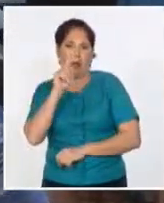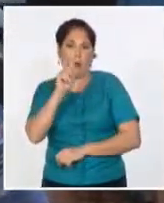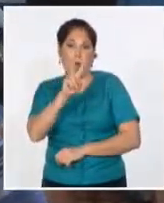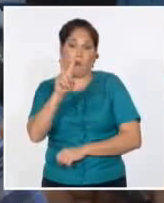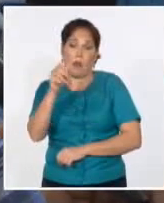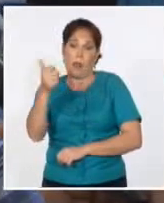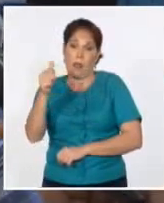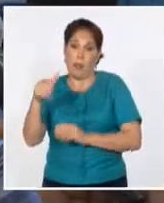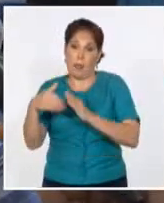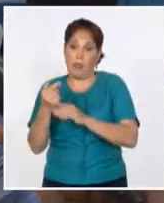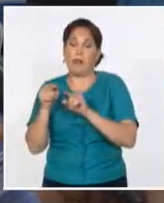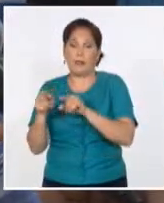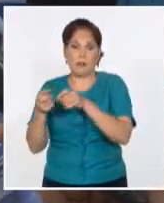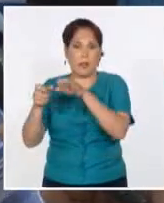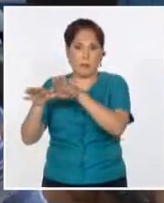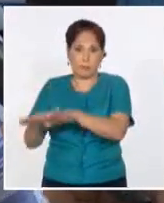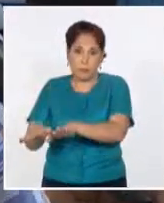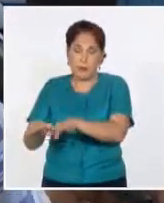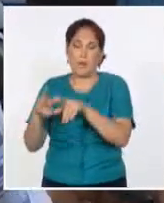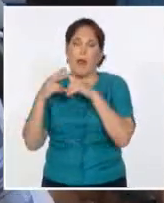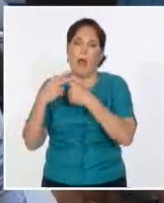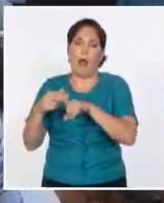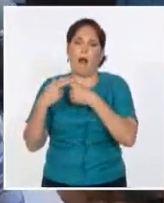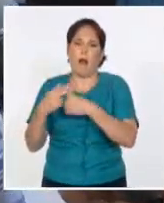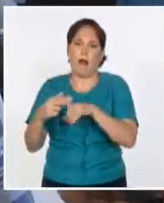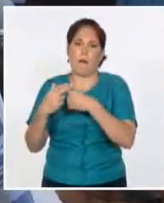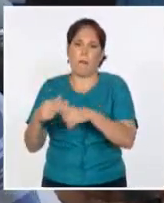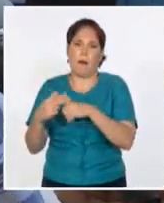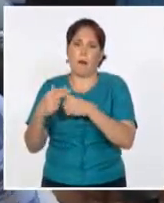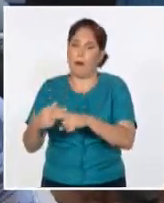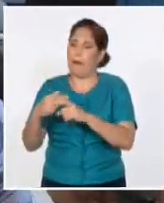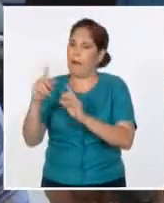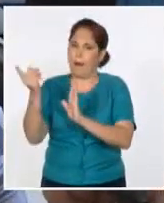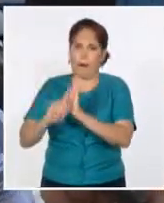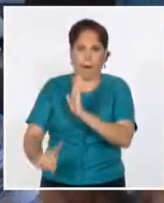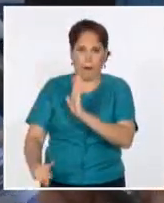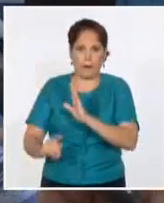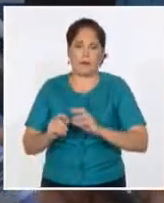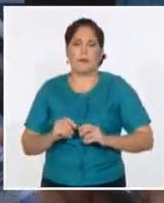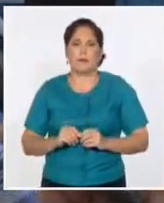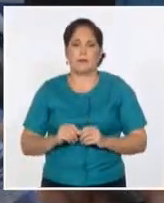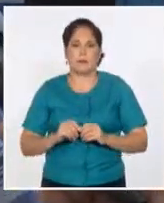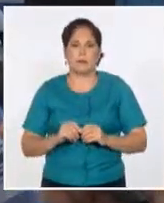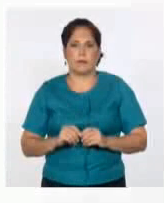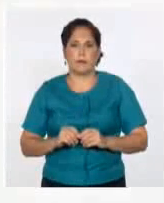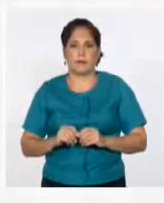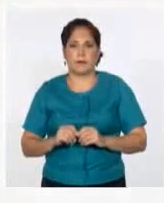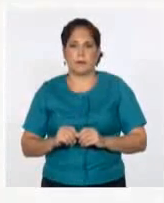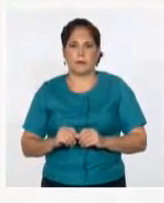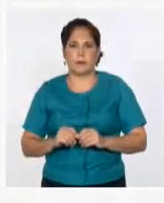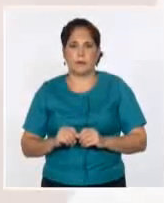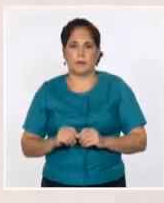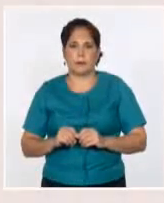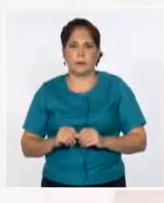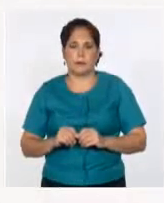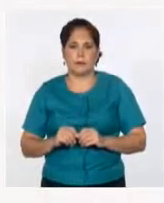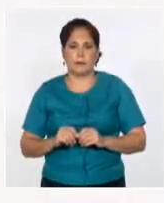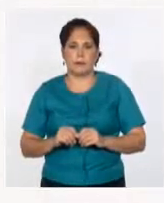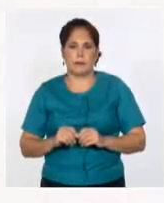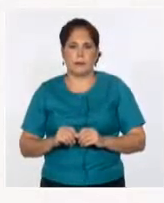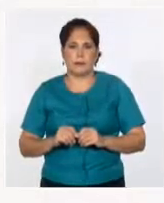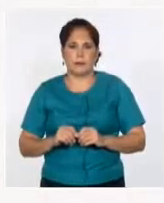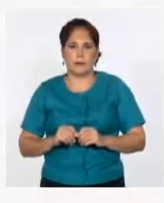la unidad estuvo fuera, estuvo en servicio de manera continuada, por supuesto es un resultado que hemos resaltado en varias oportunidades.